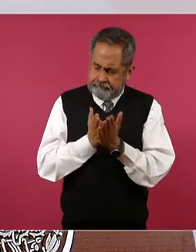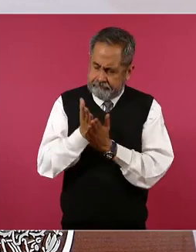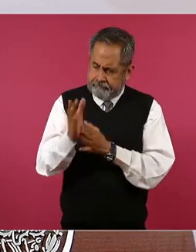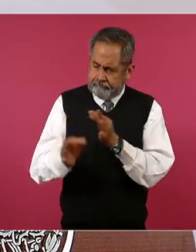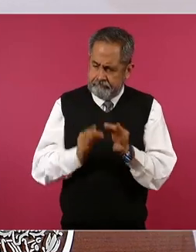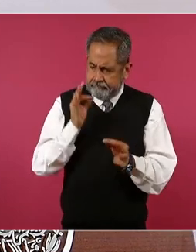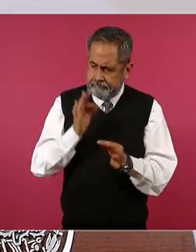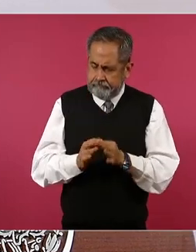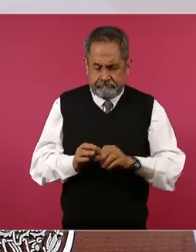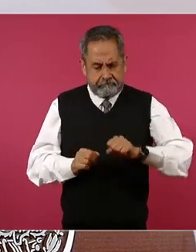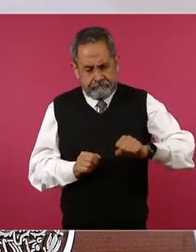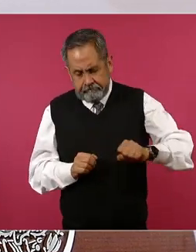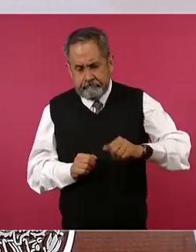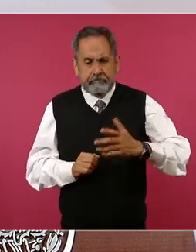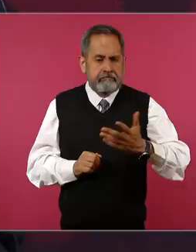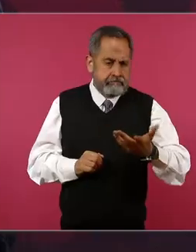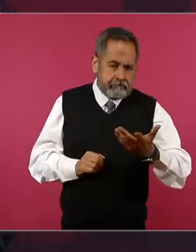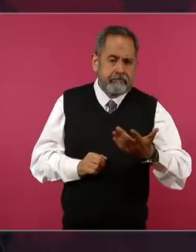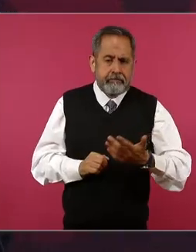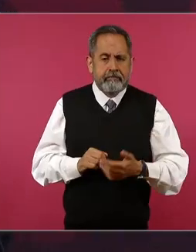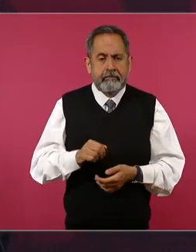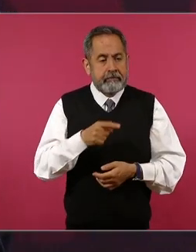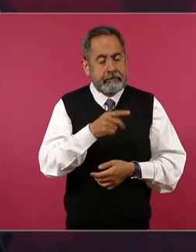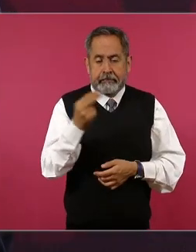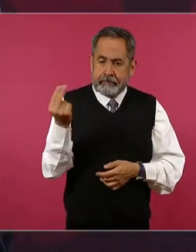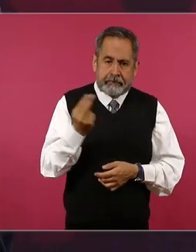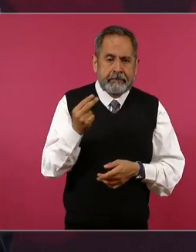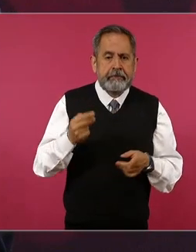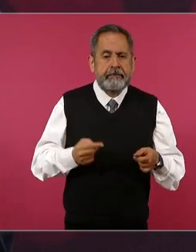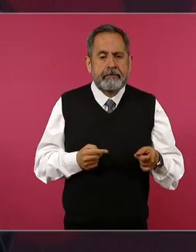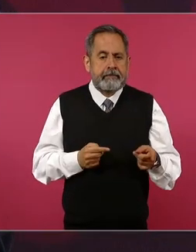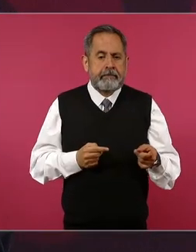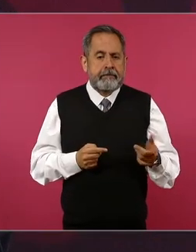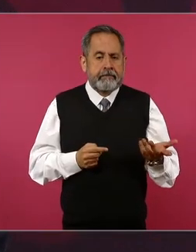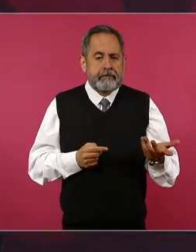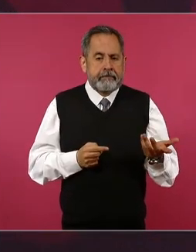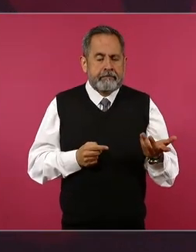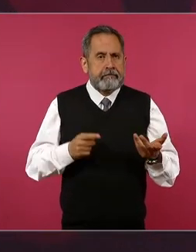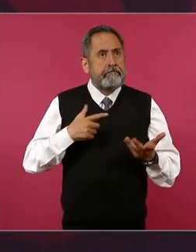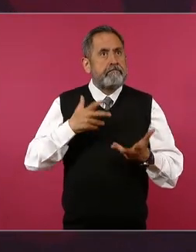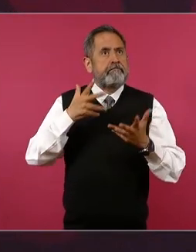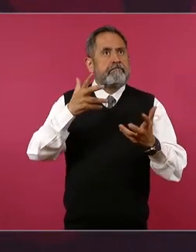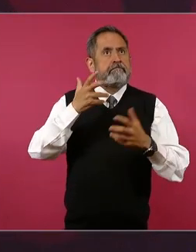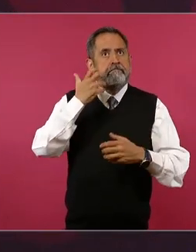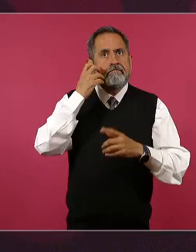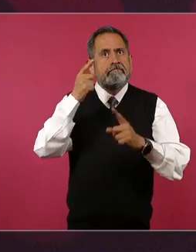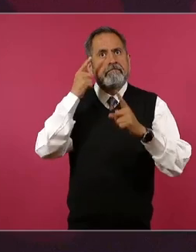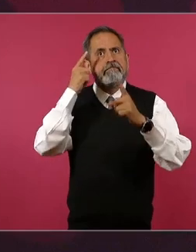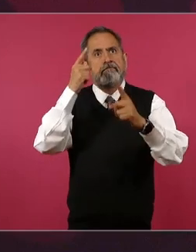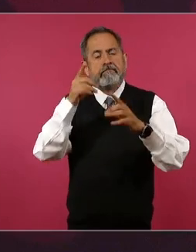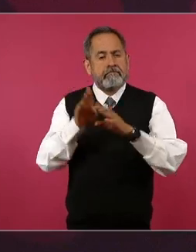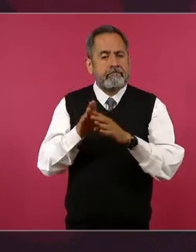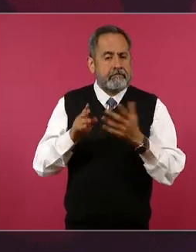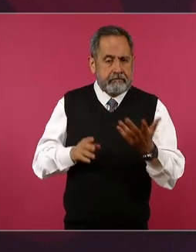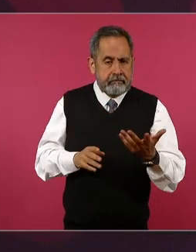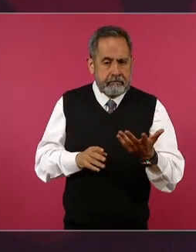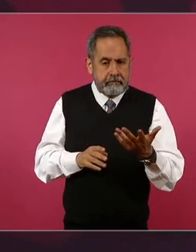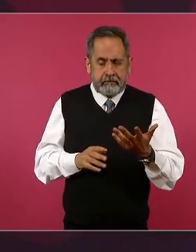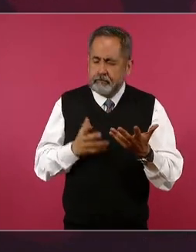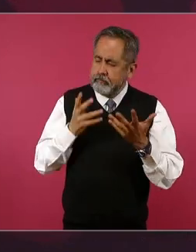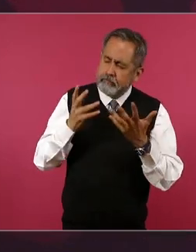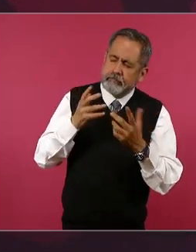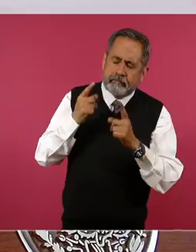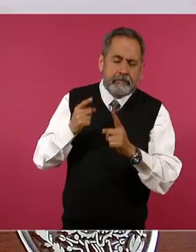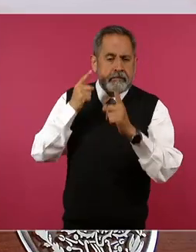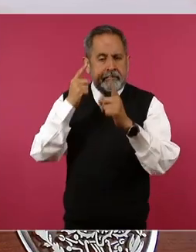y tener el deseo ferviente